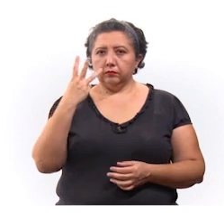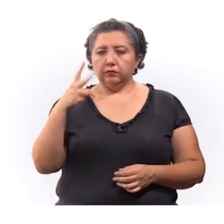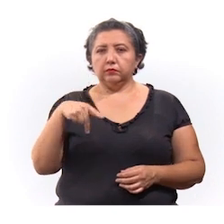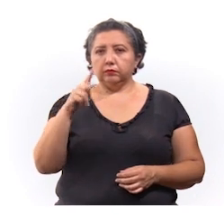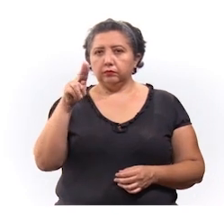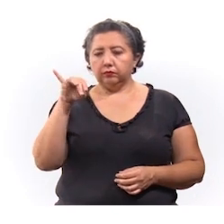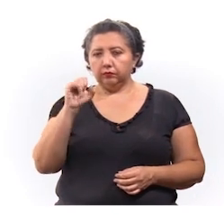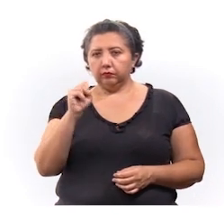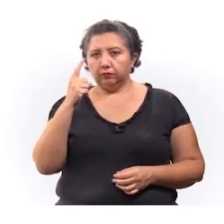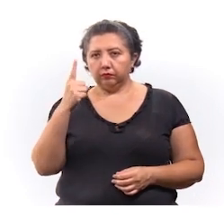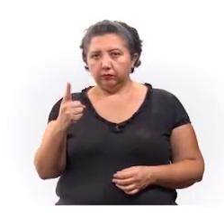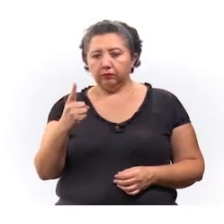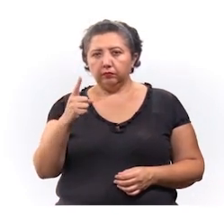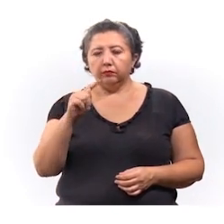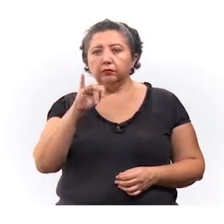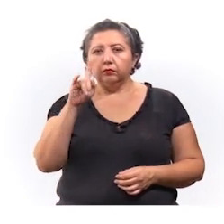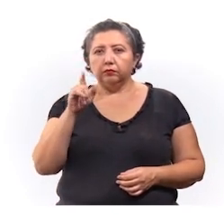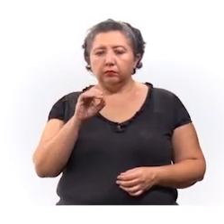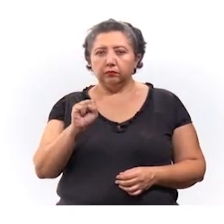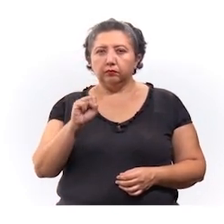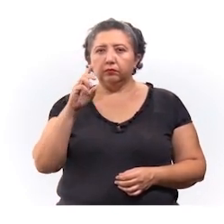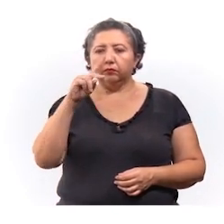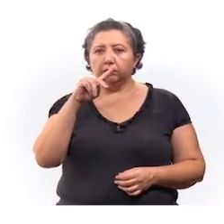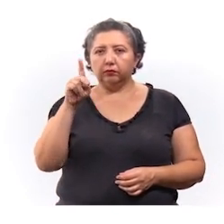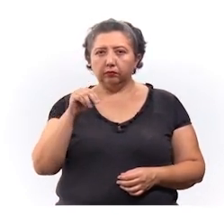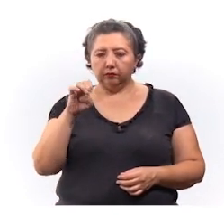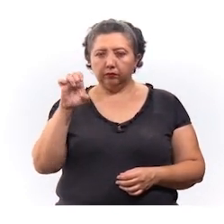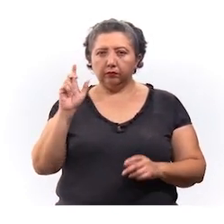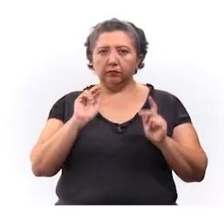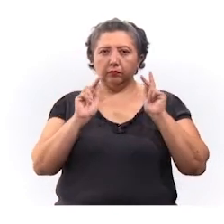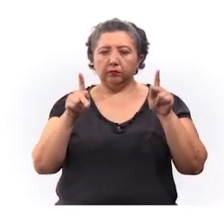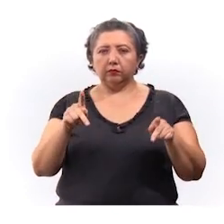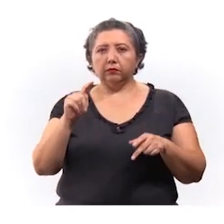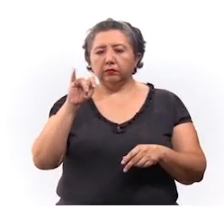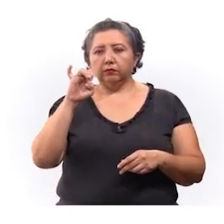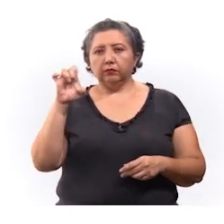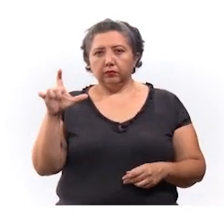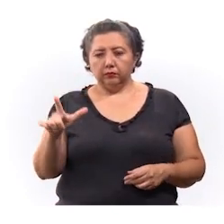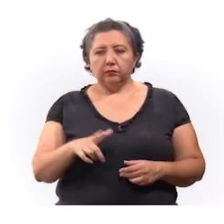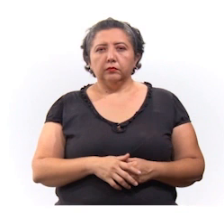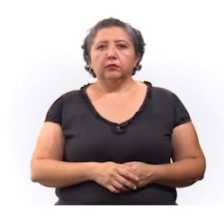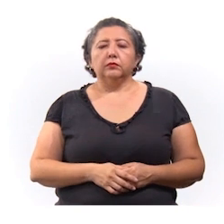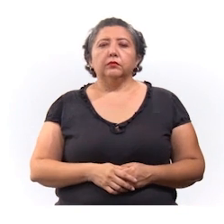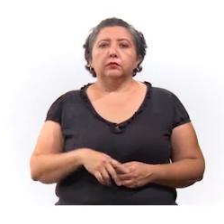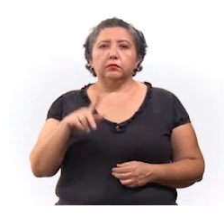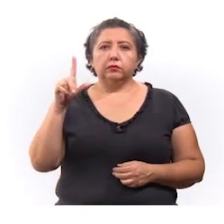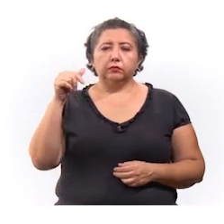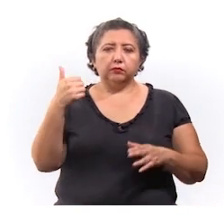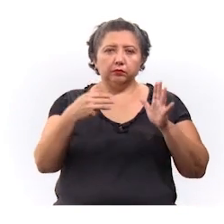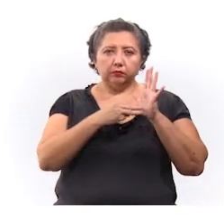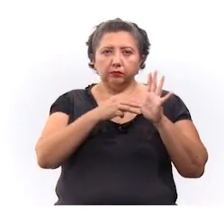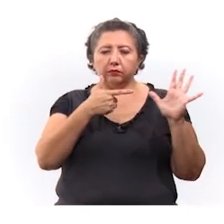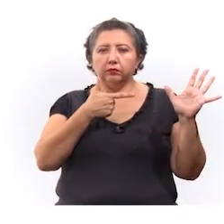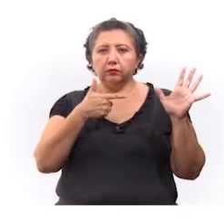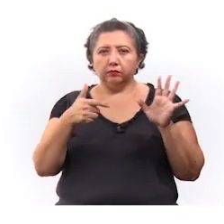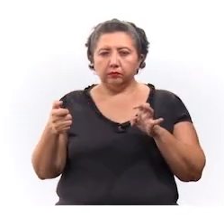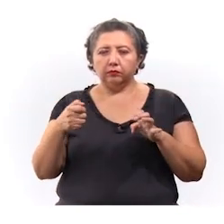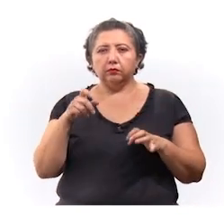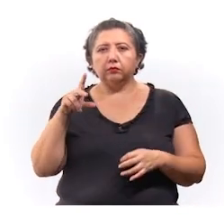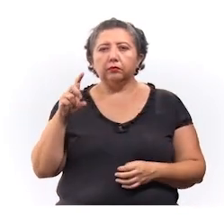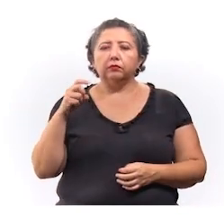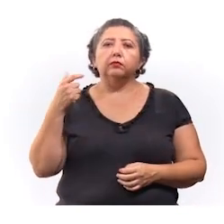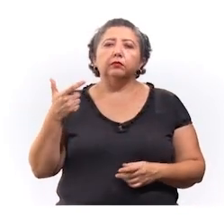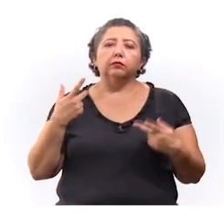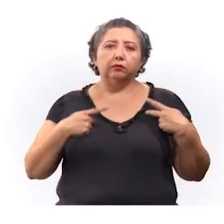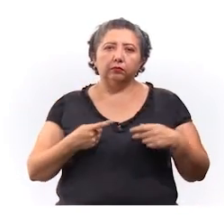en Canasín, 1 en Muxotzotz, Tzemul, Progreso, San Felipe y Ticul. De los 76,737